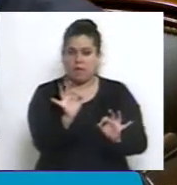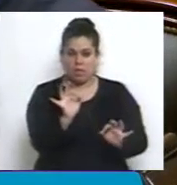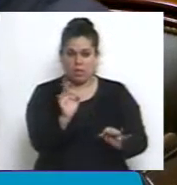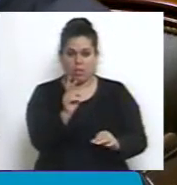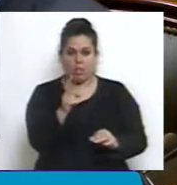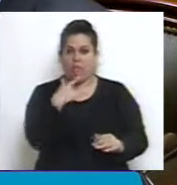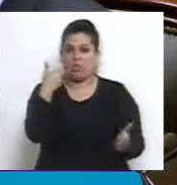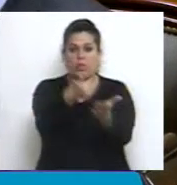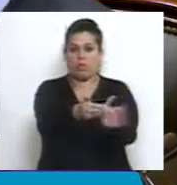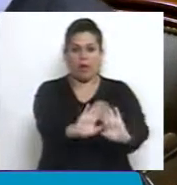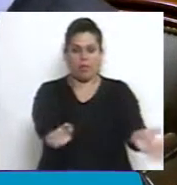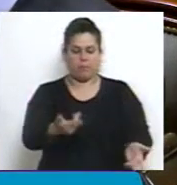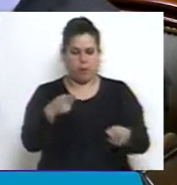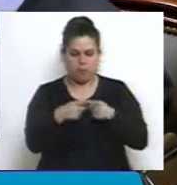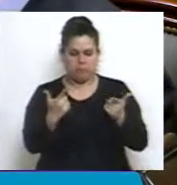gabinete.